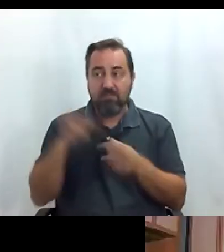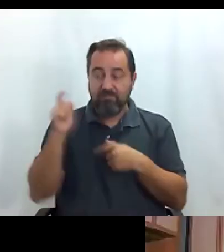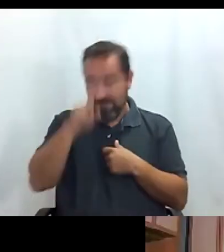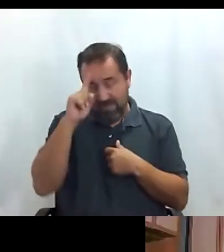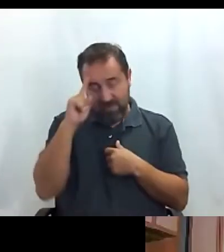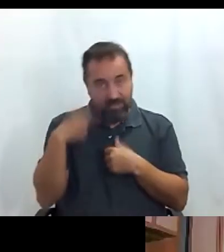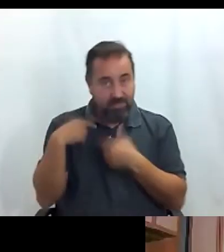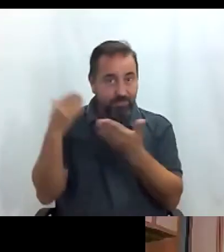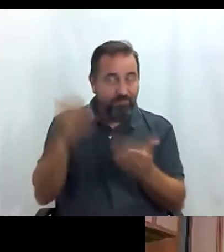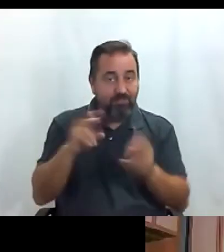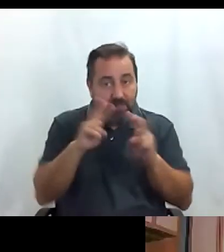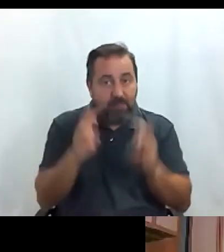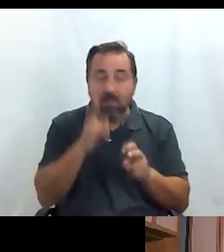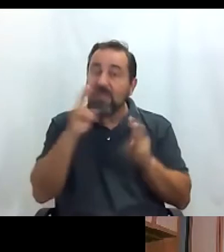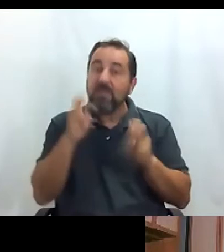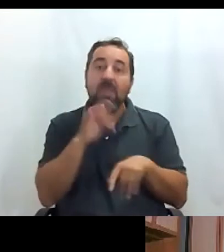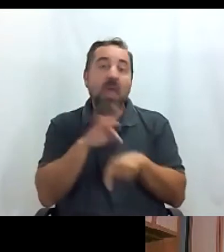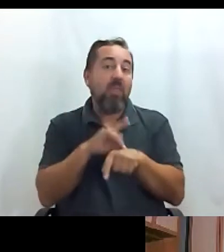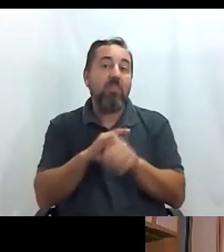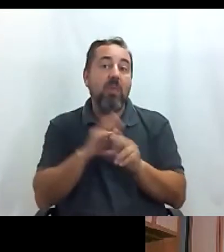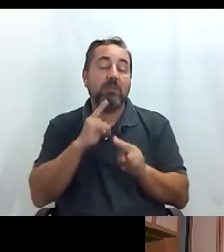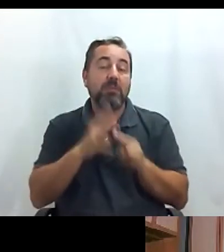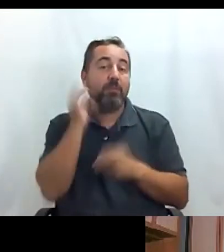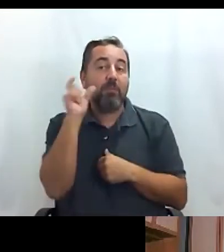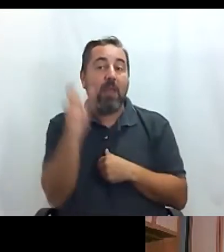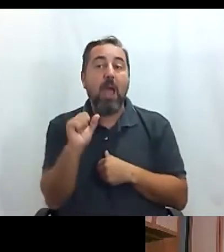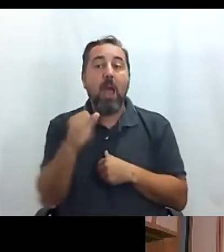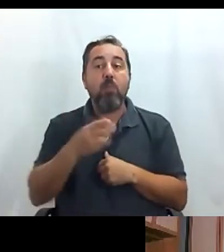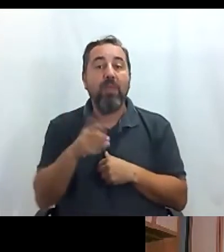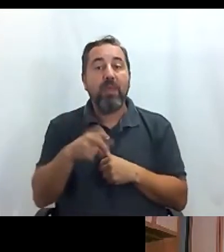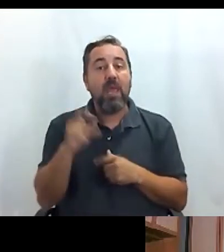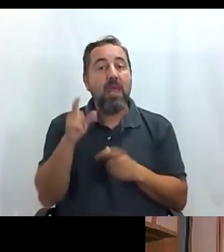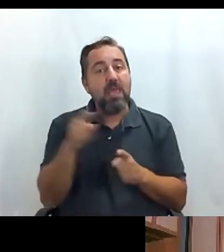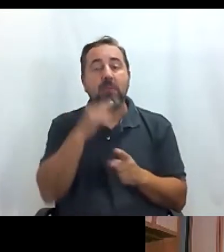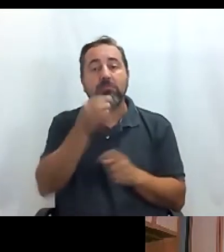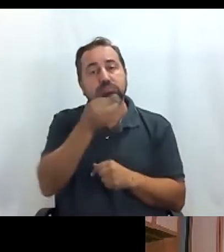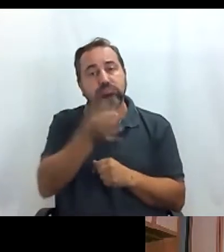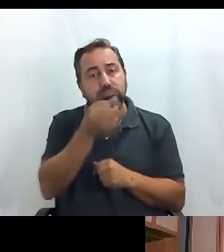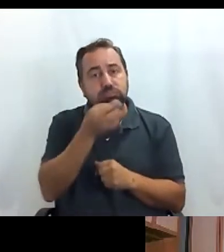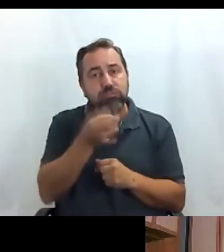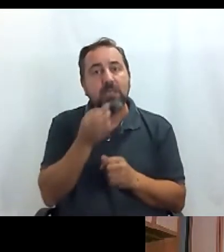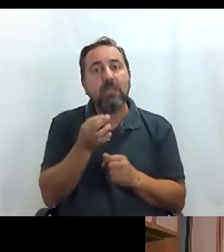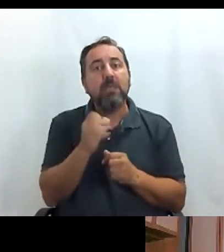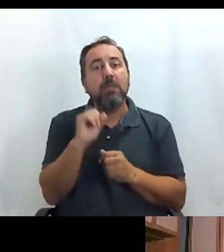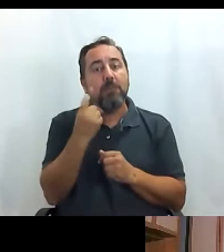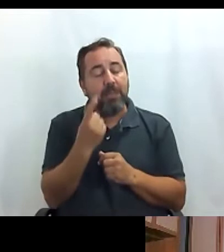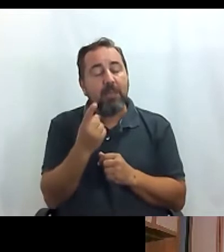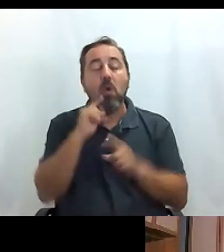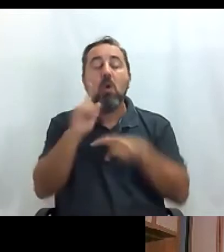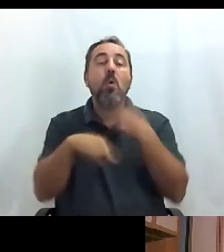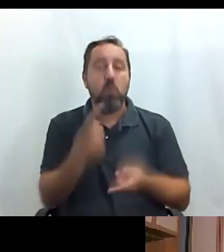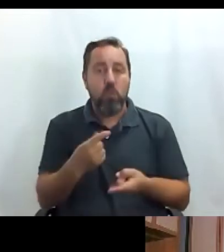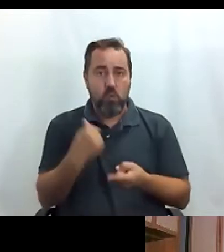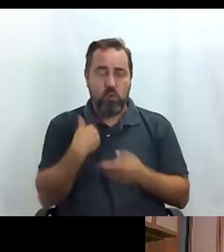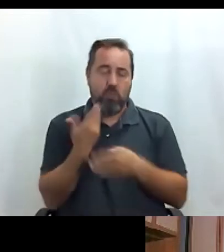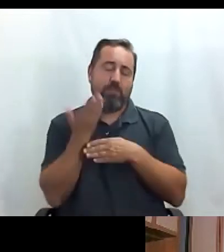por un tema de agenda de Almudena. Va ella a daros unas palabras, va a darnos unas palabras y luego ya me quedo yo